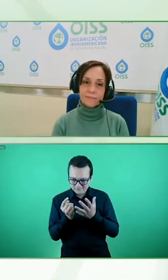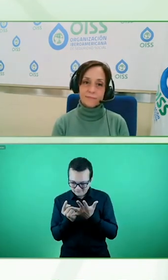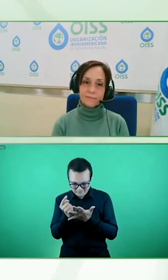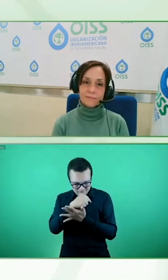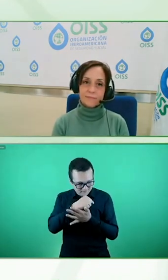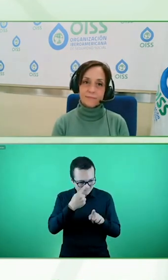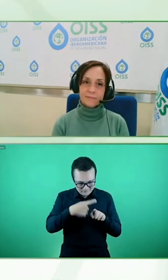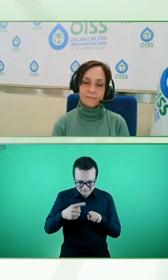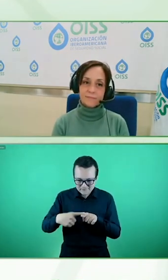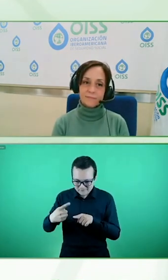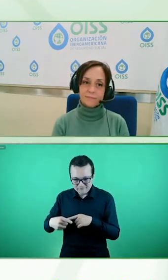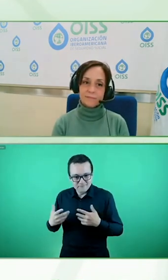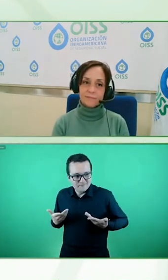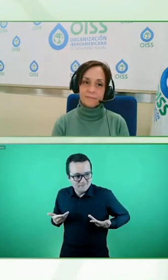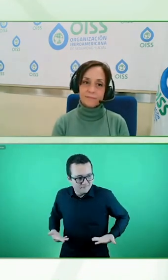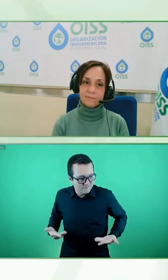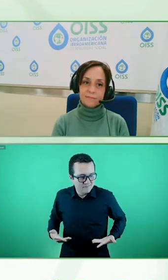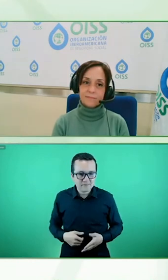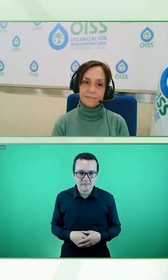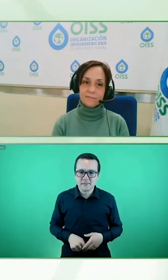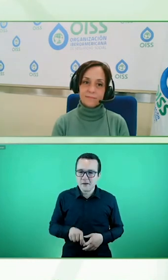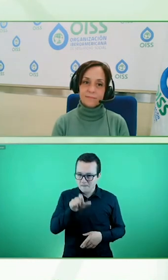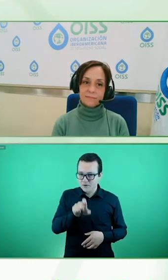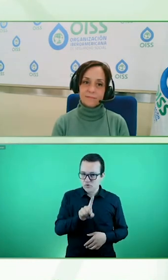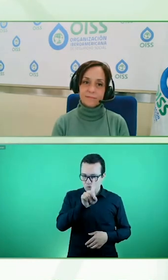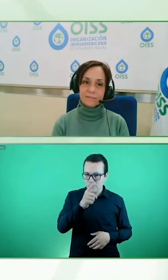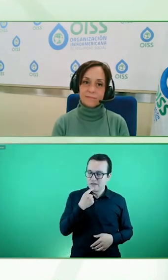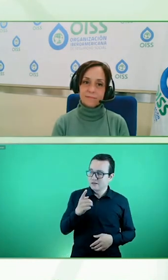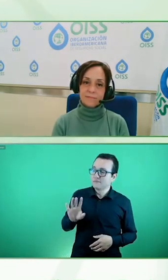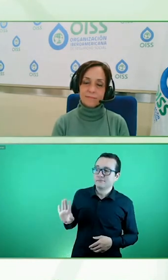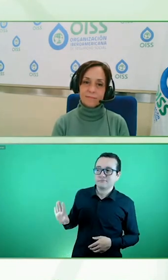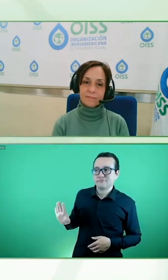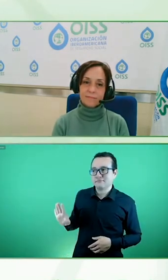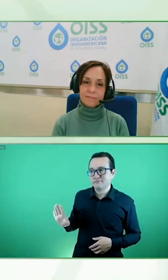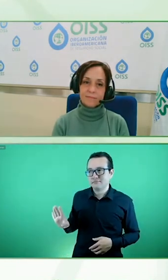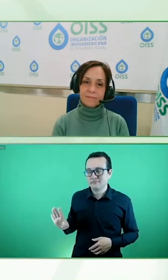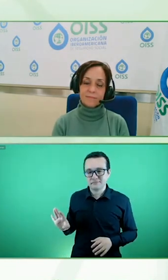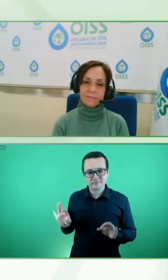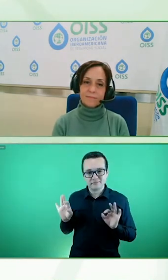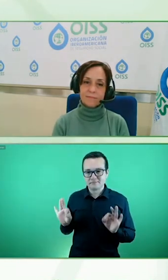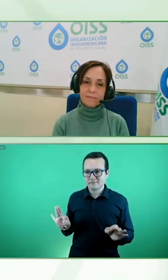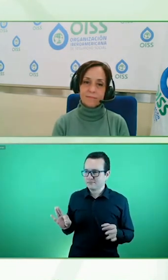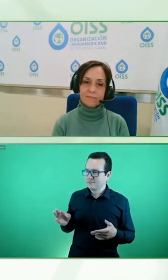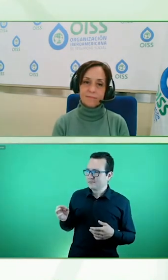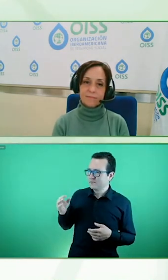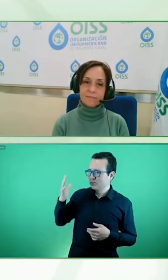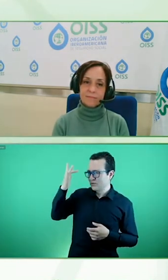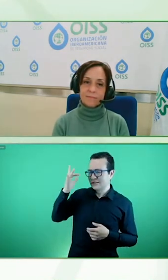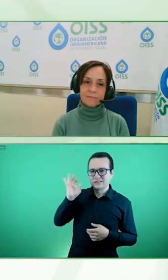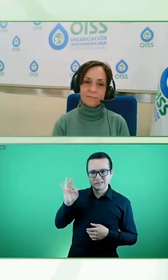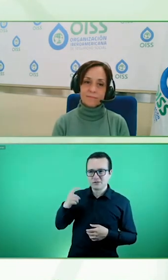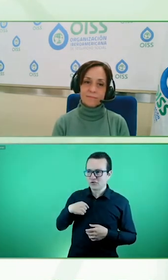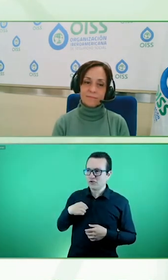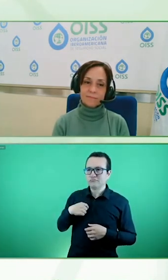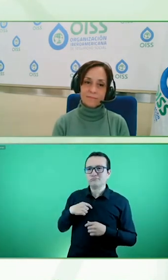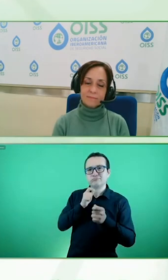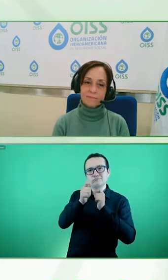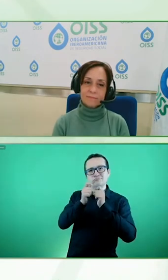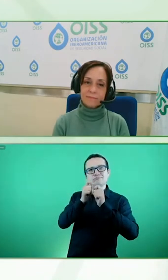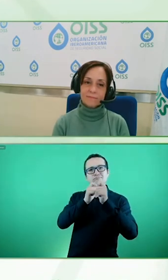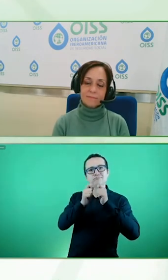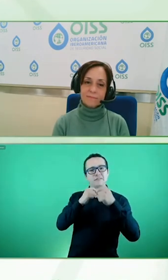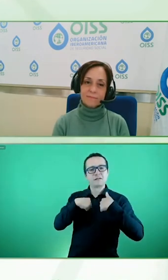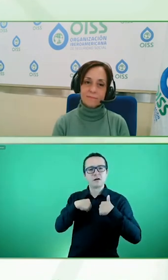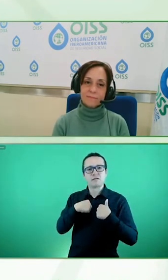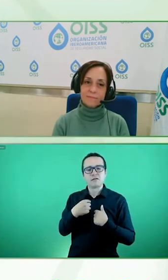caso de una beneficiaria decía mira yo no sé por qué quedo afuera de una entrevista laboral si quedo afuera por ser mujer si quedo